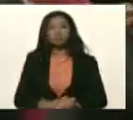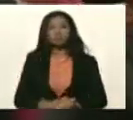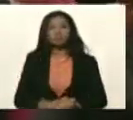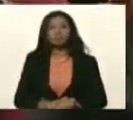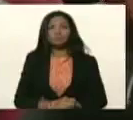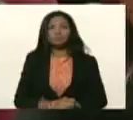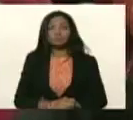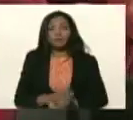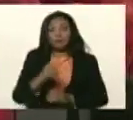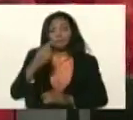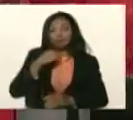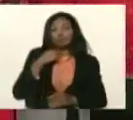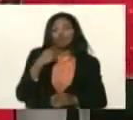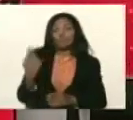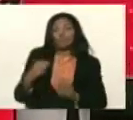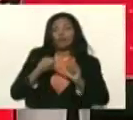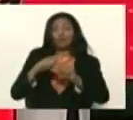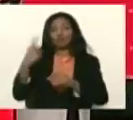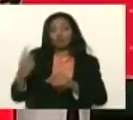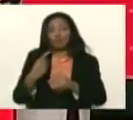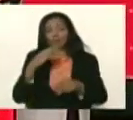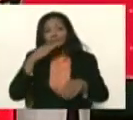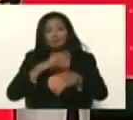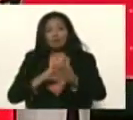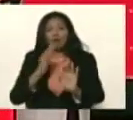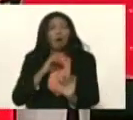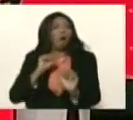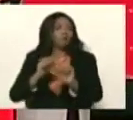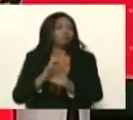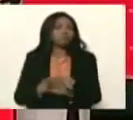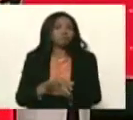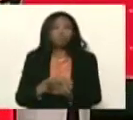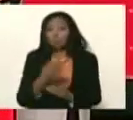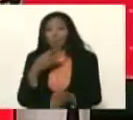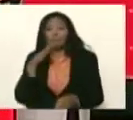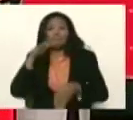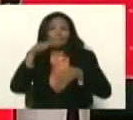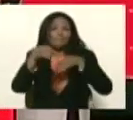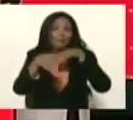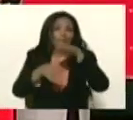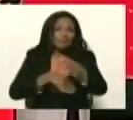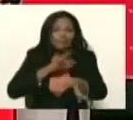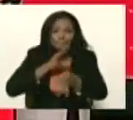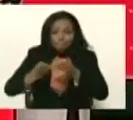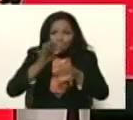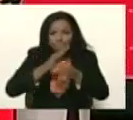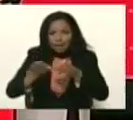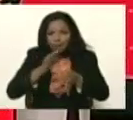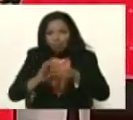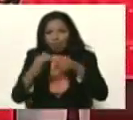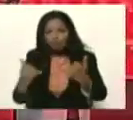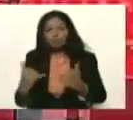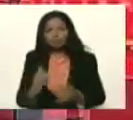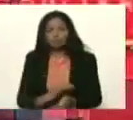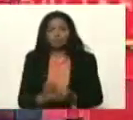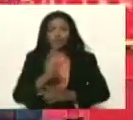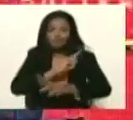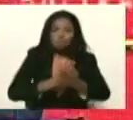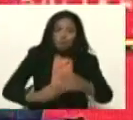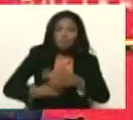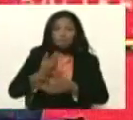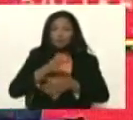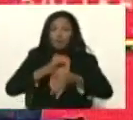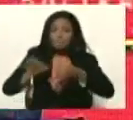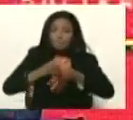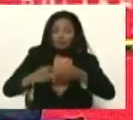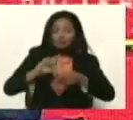ah, pero yo no me quedo, solamente en el pecado, damos el paso, hacia el petro, para fortalecer, el